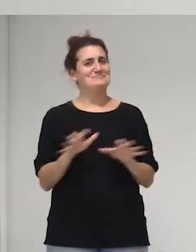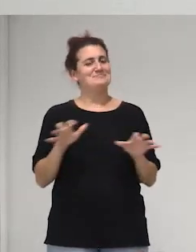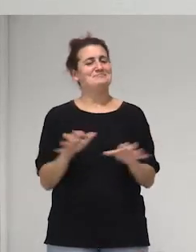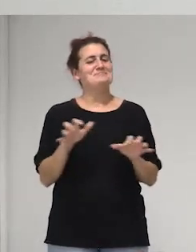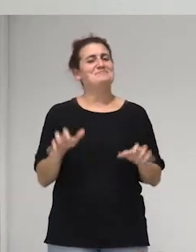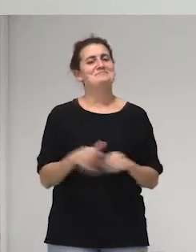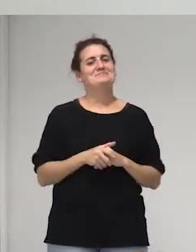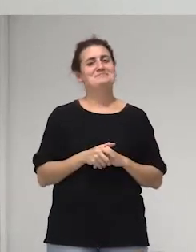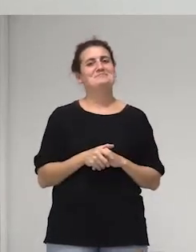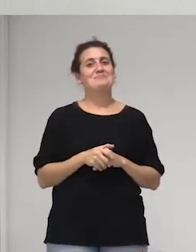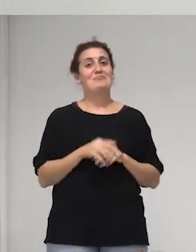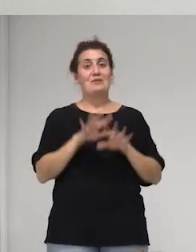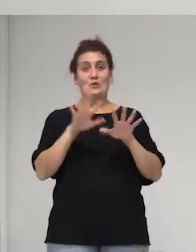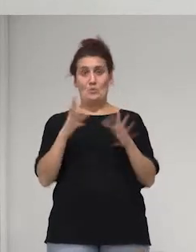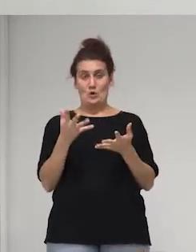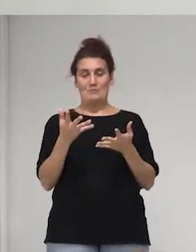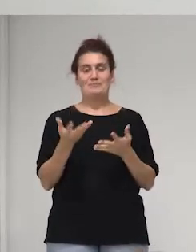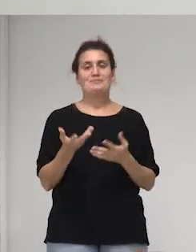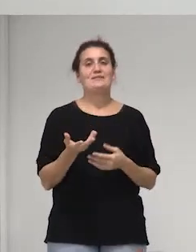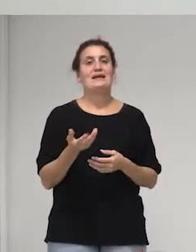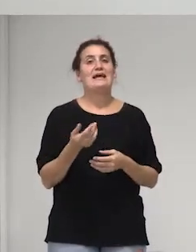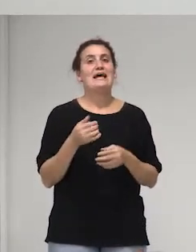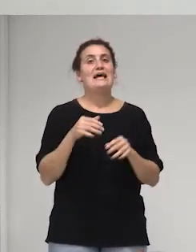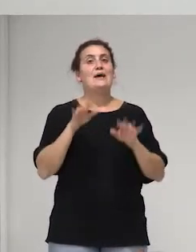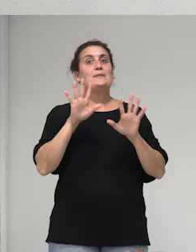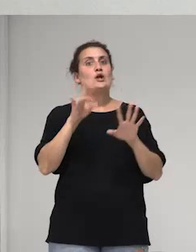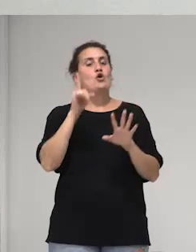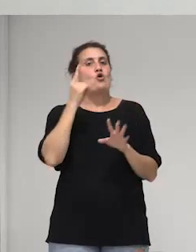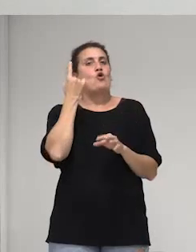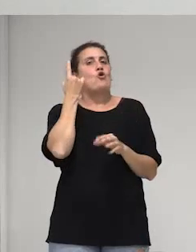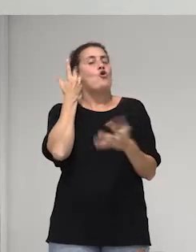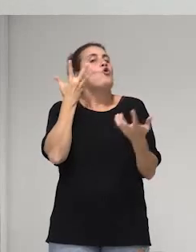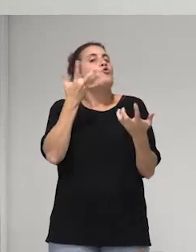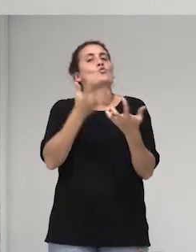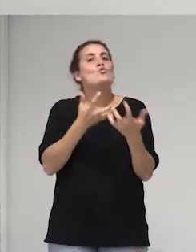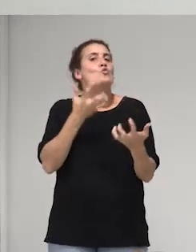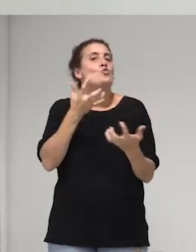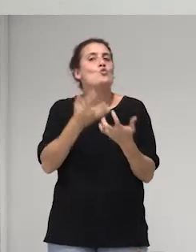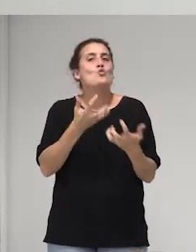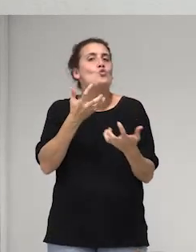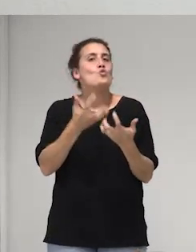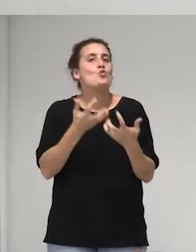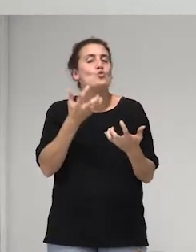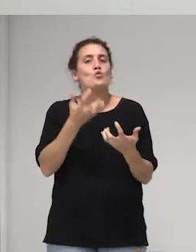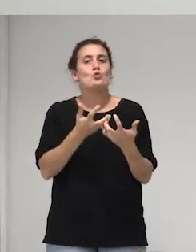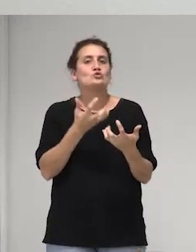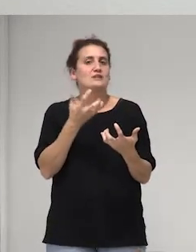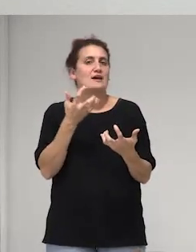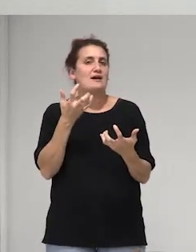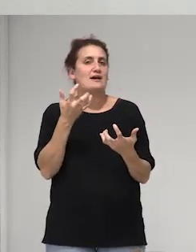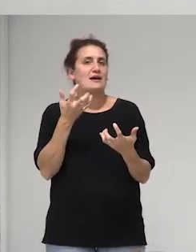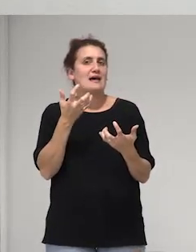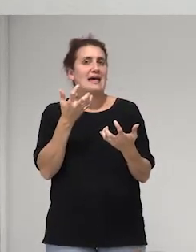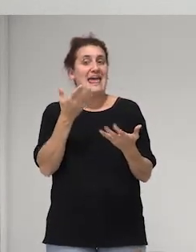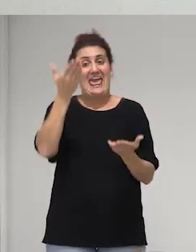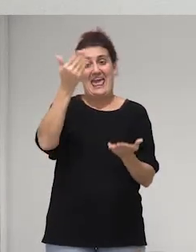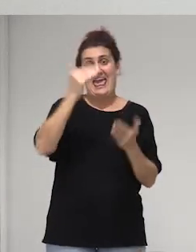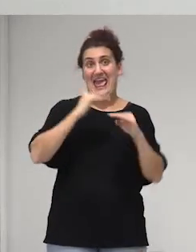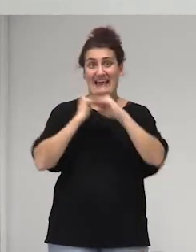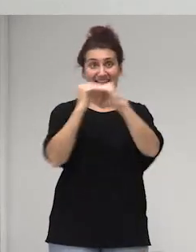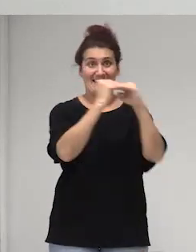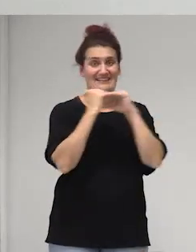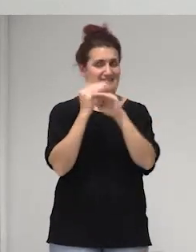no bueno pero pero no era una lucha así como que como se podría decir equitativa